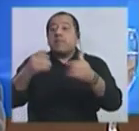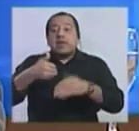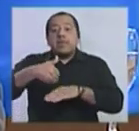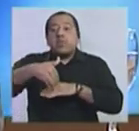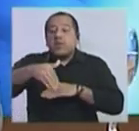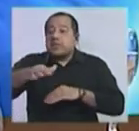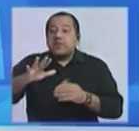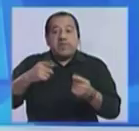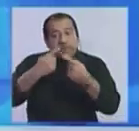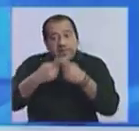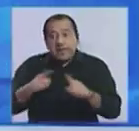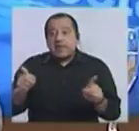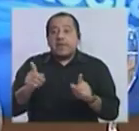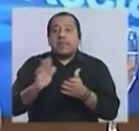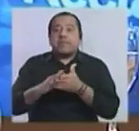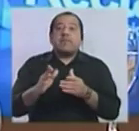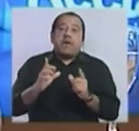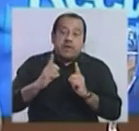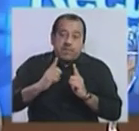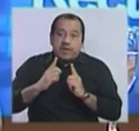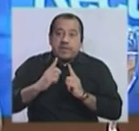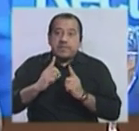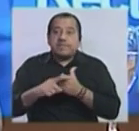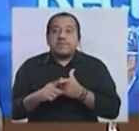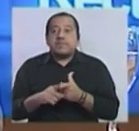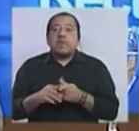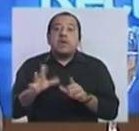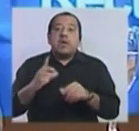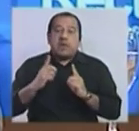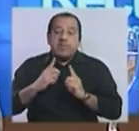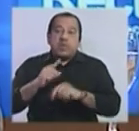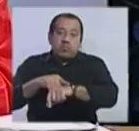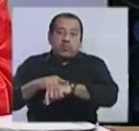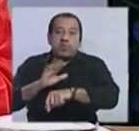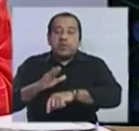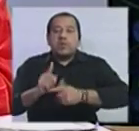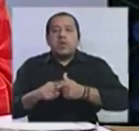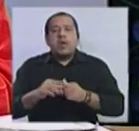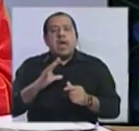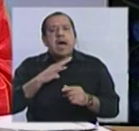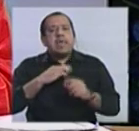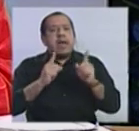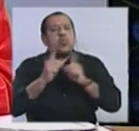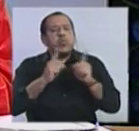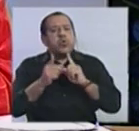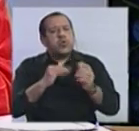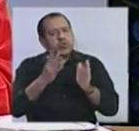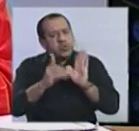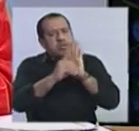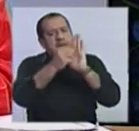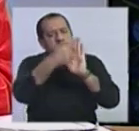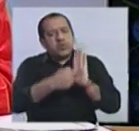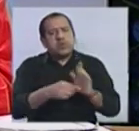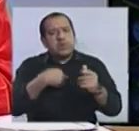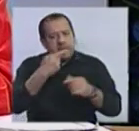fenómenos post-internas que se mantuvieron un tiempito, digamos, ¿no? Hay algunos datos que son interesantes. Oscar